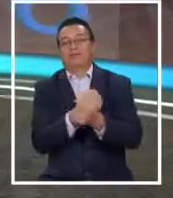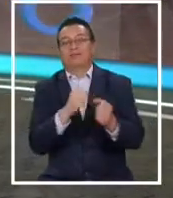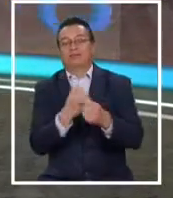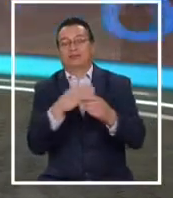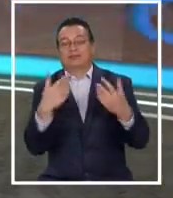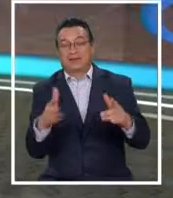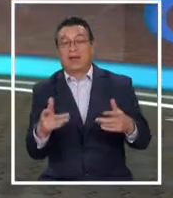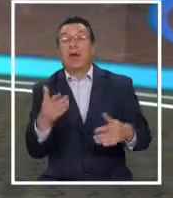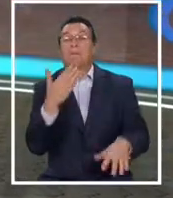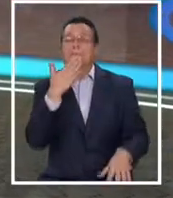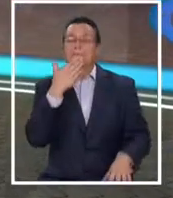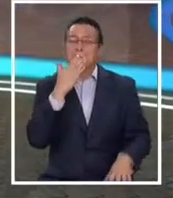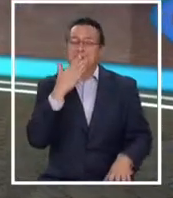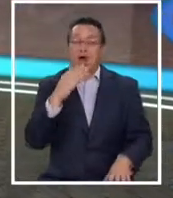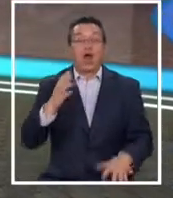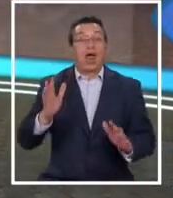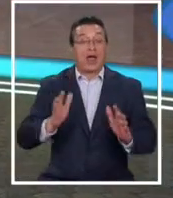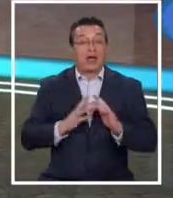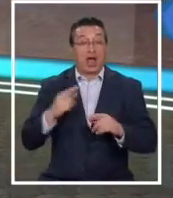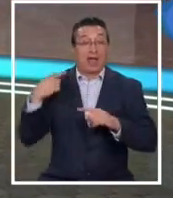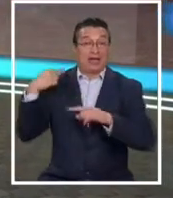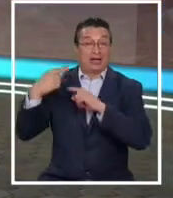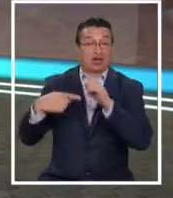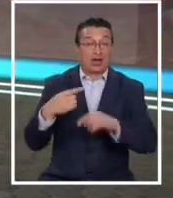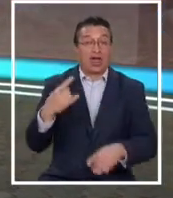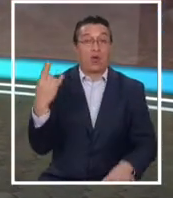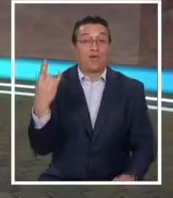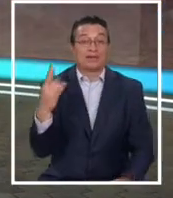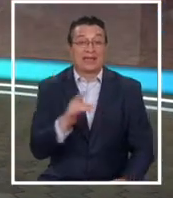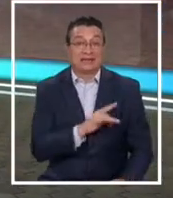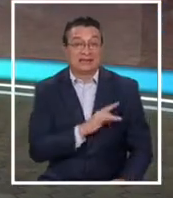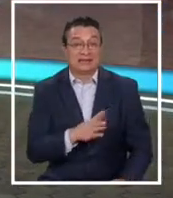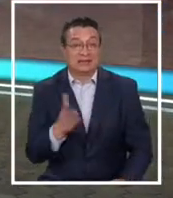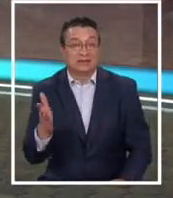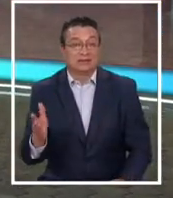uno de los mejores porteros en la historia de Universidad de Chile.